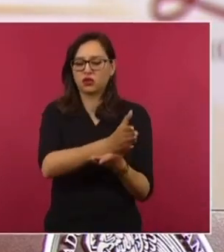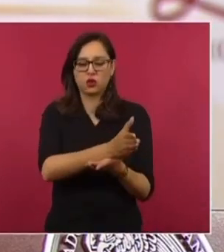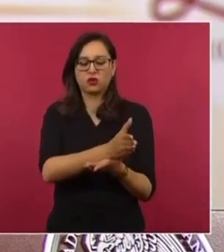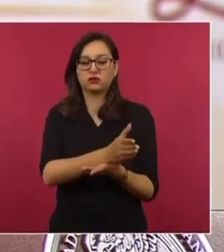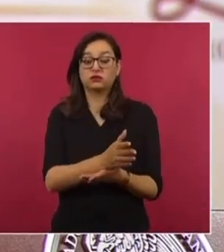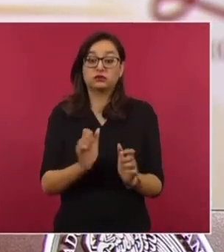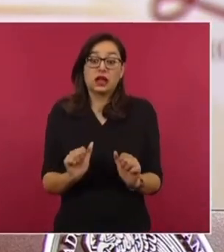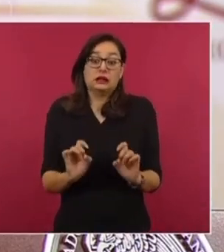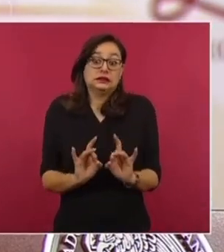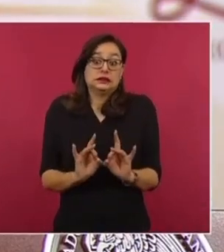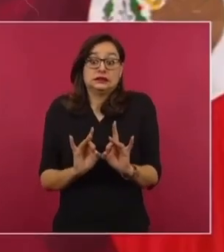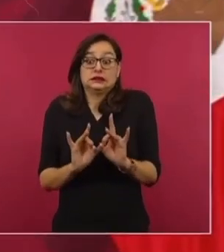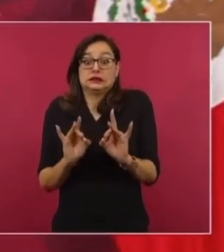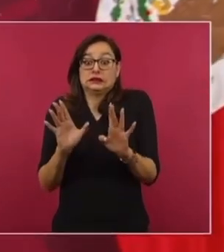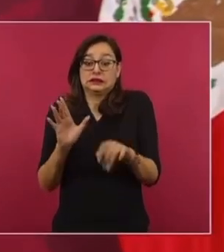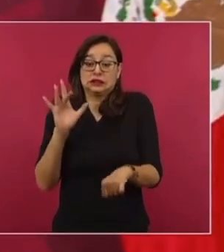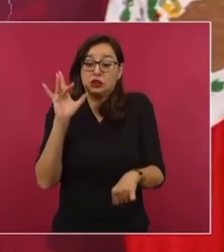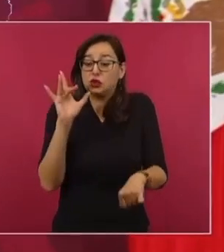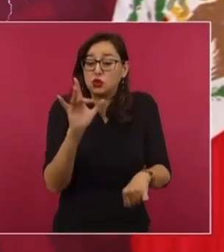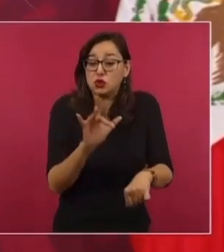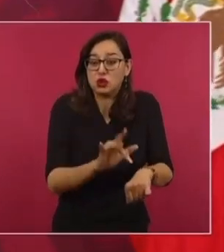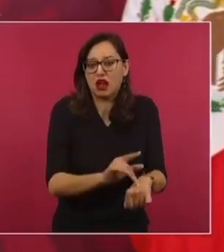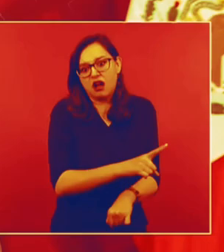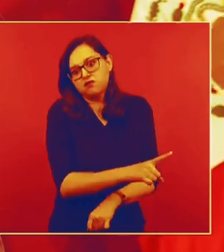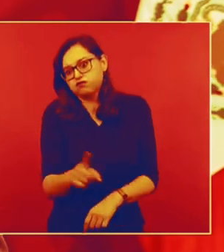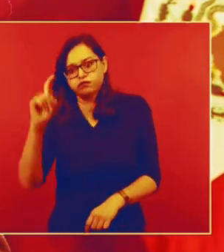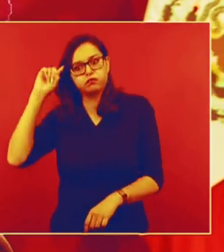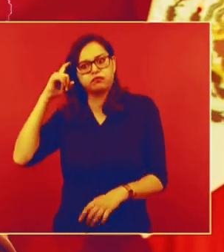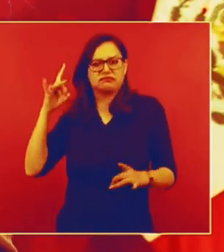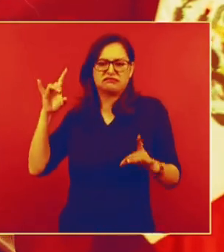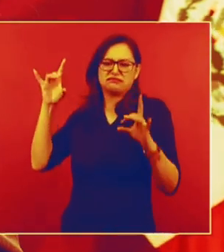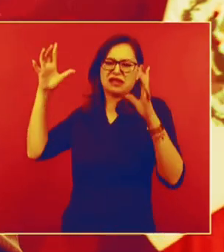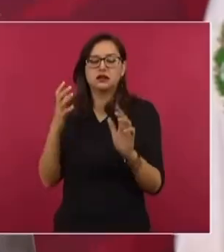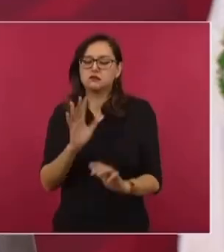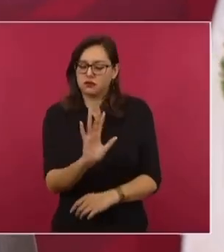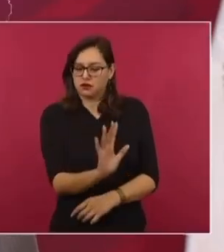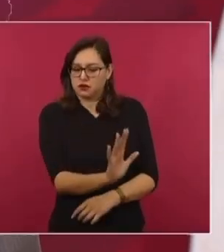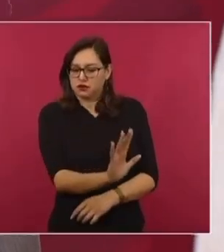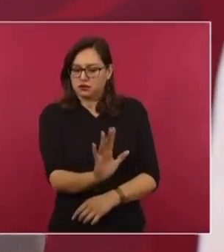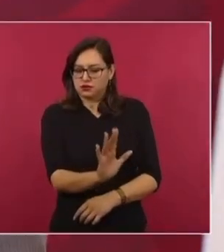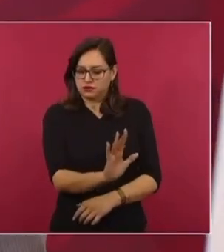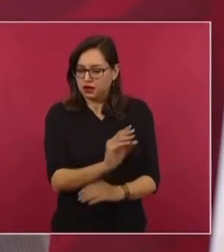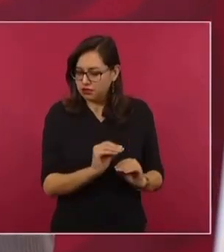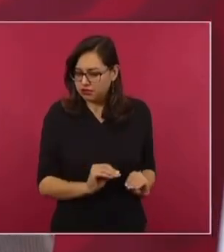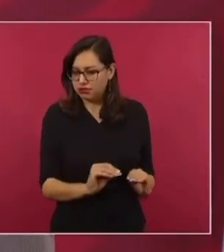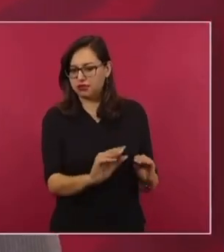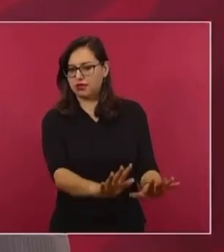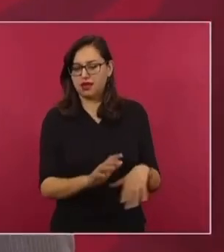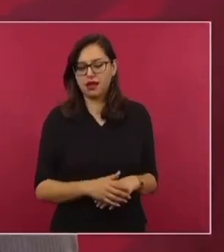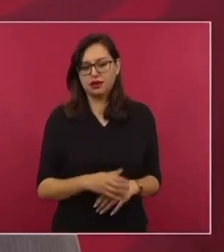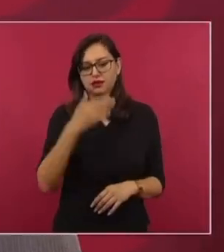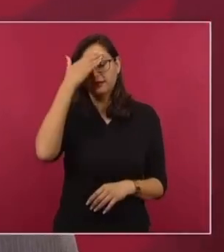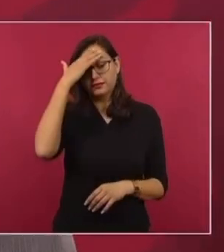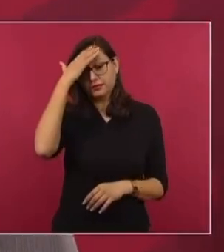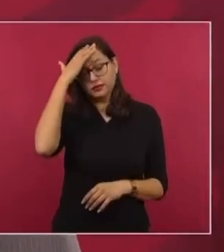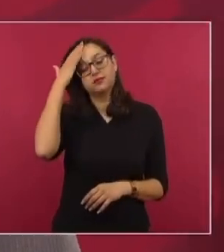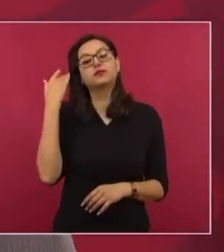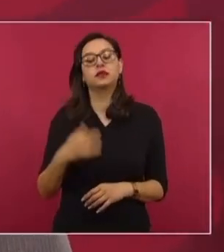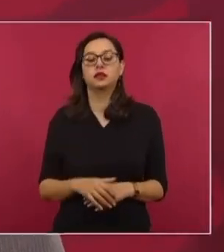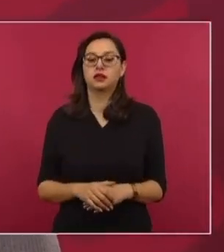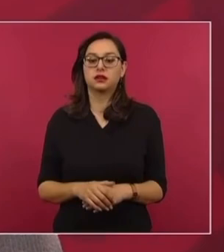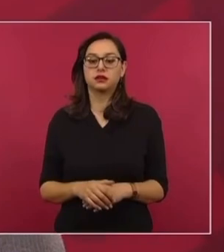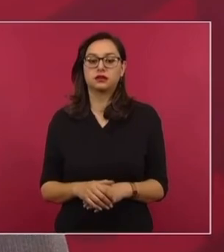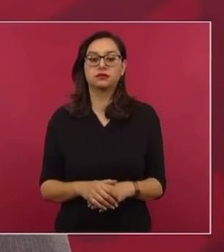pongan el grito en el cielo diciendo de que vamos a expropiar y que no hay confianza